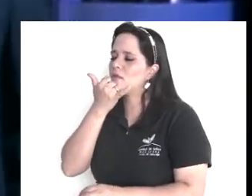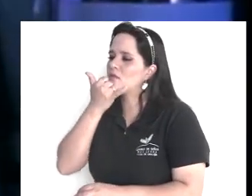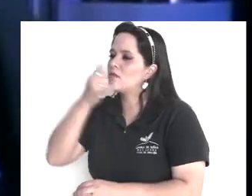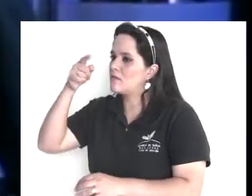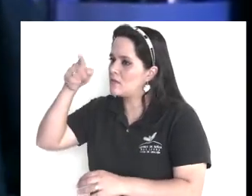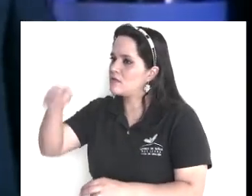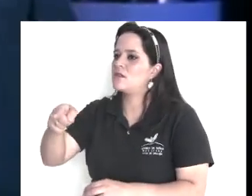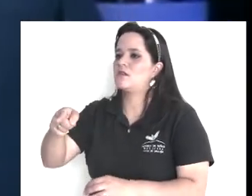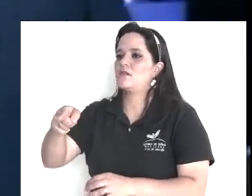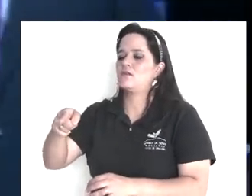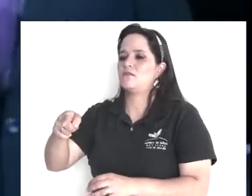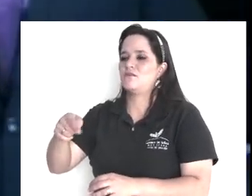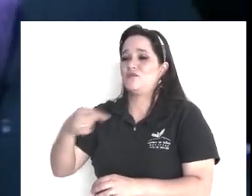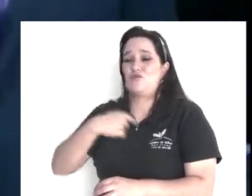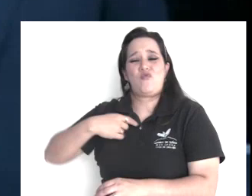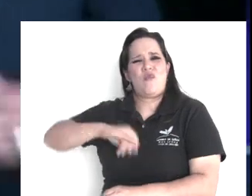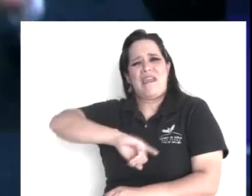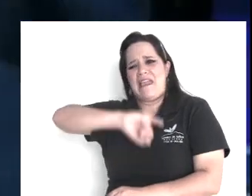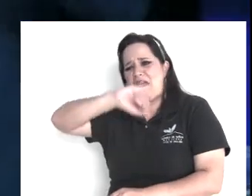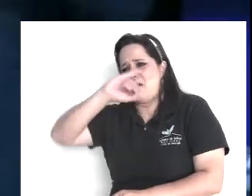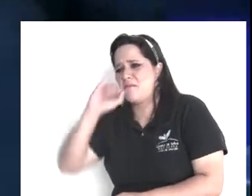por intento de asesinato,